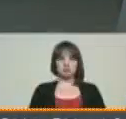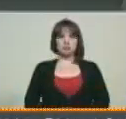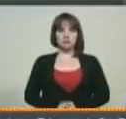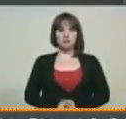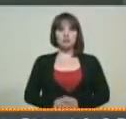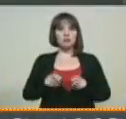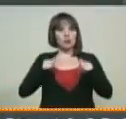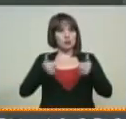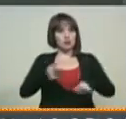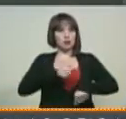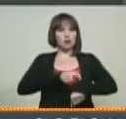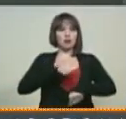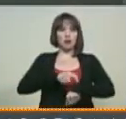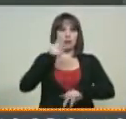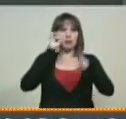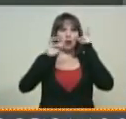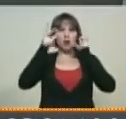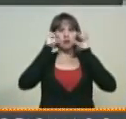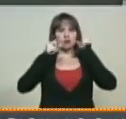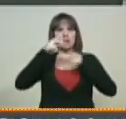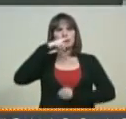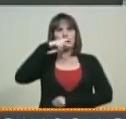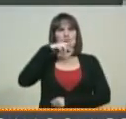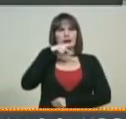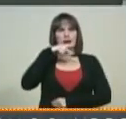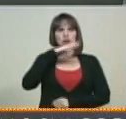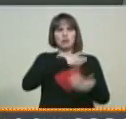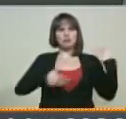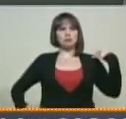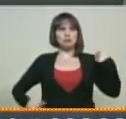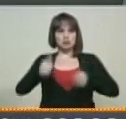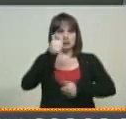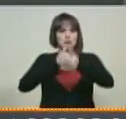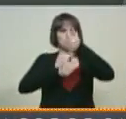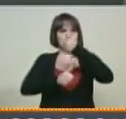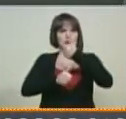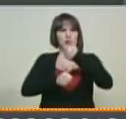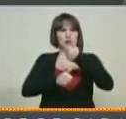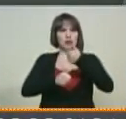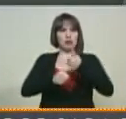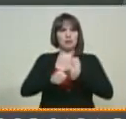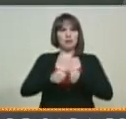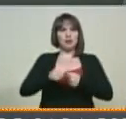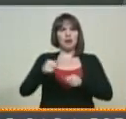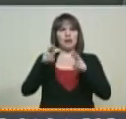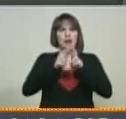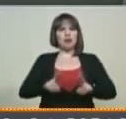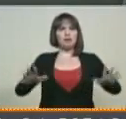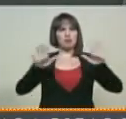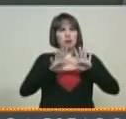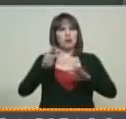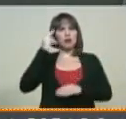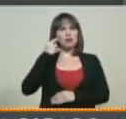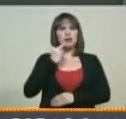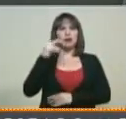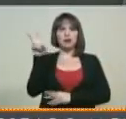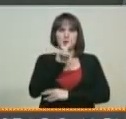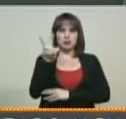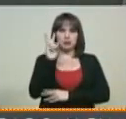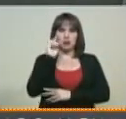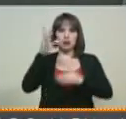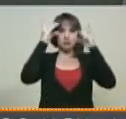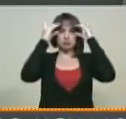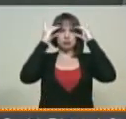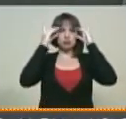Comenzamos. A esta hora vamos a escuchar declaraciones de la vicepresidenta ejecutiva de la República Bolivariana de Venezuela, Delcy Rodríguez.